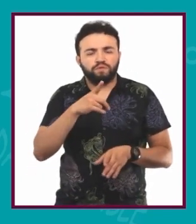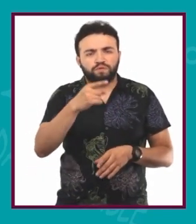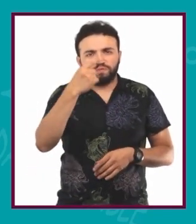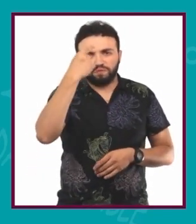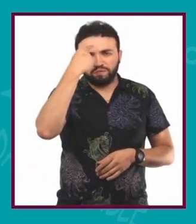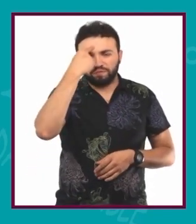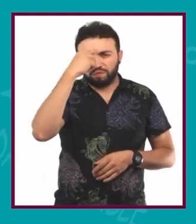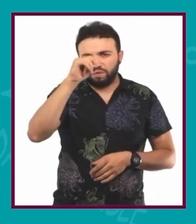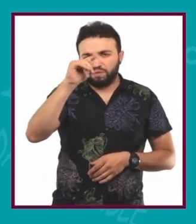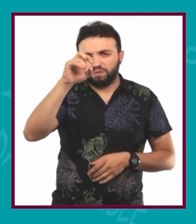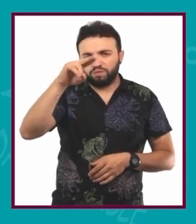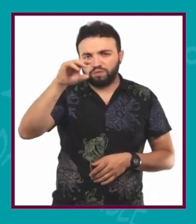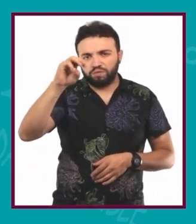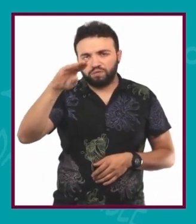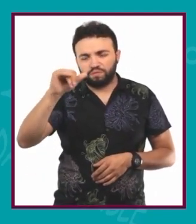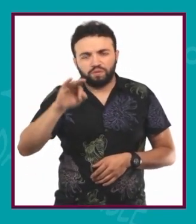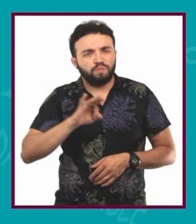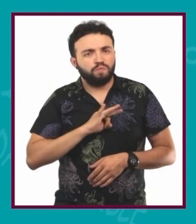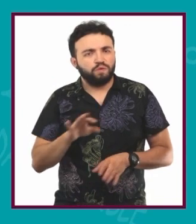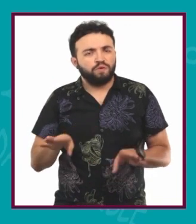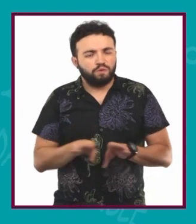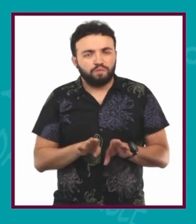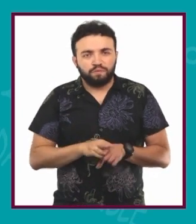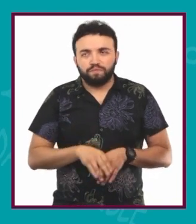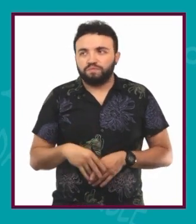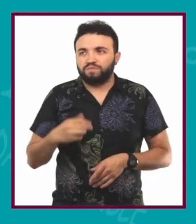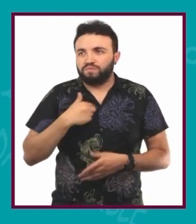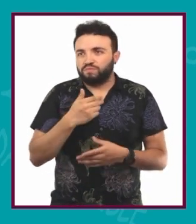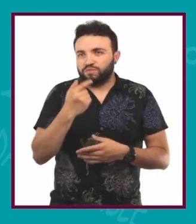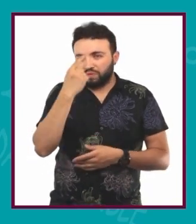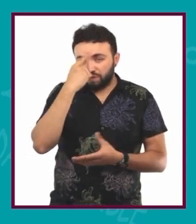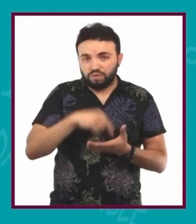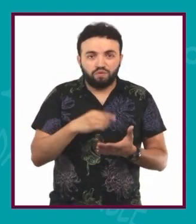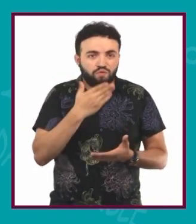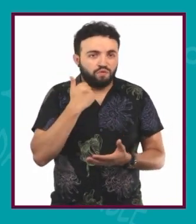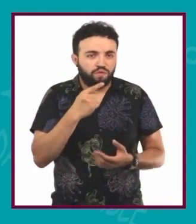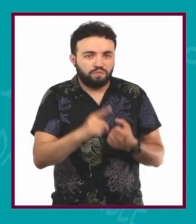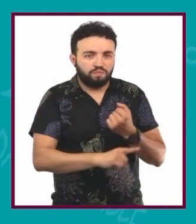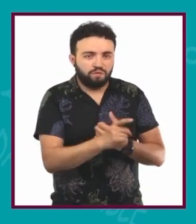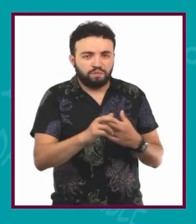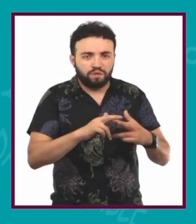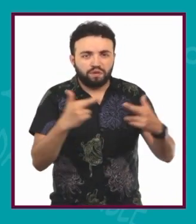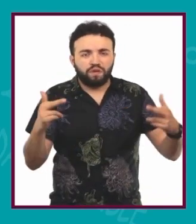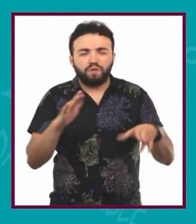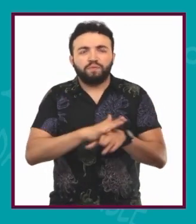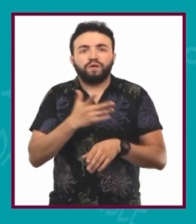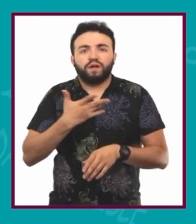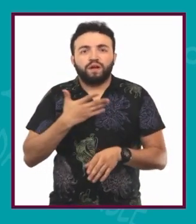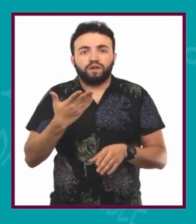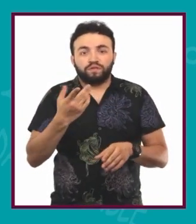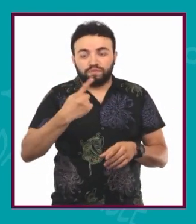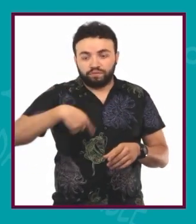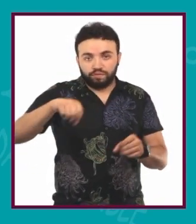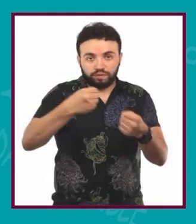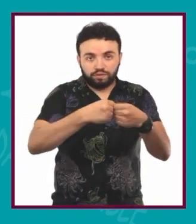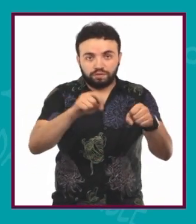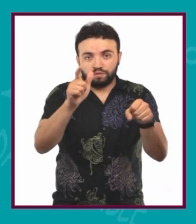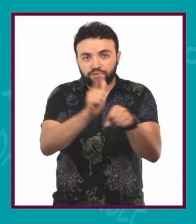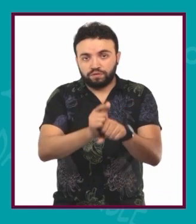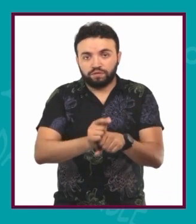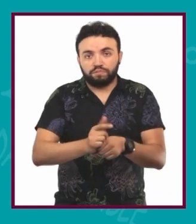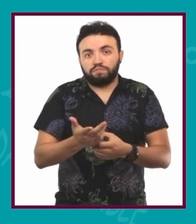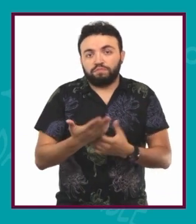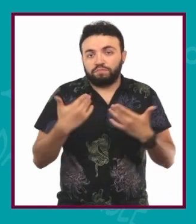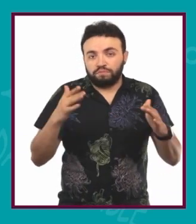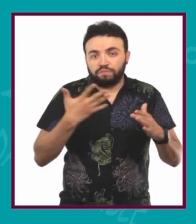Realmente creo que no hay ningún problema en eso, en esa relación, porque somos seres sociables y aunque seas una persona